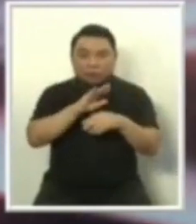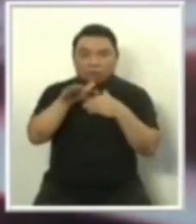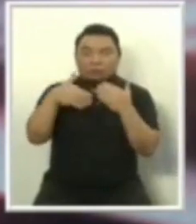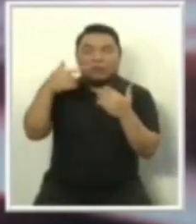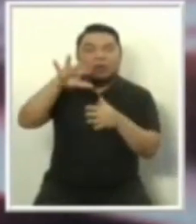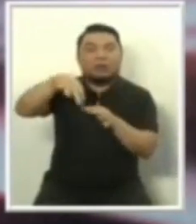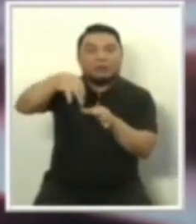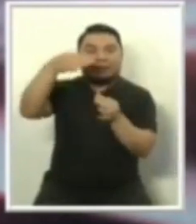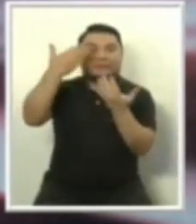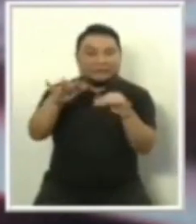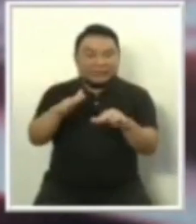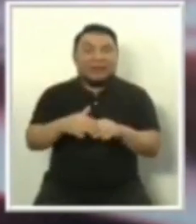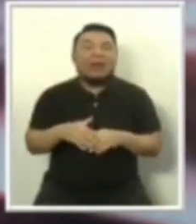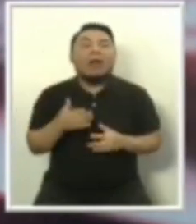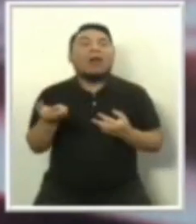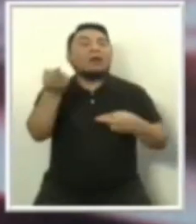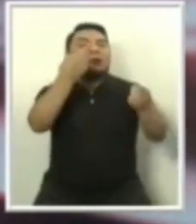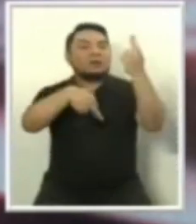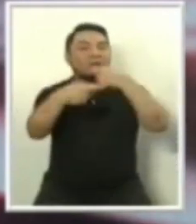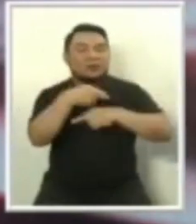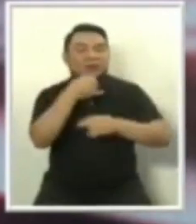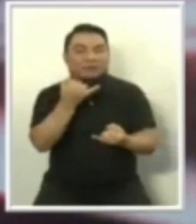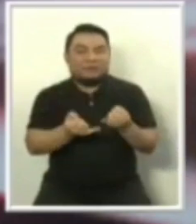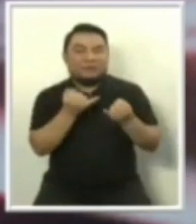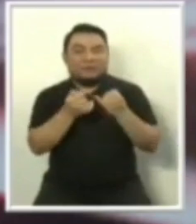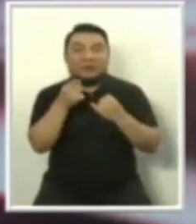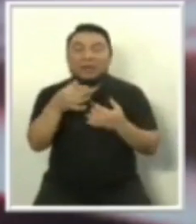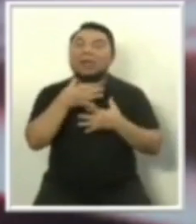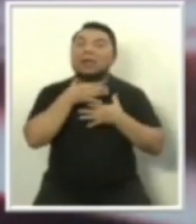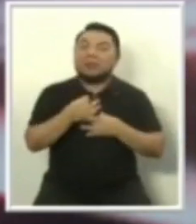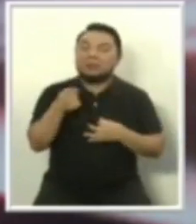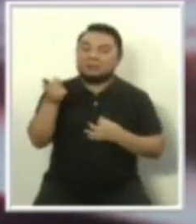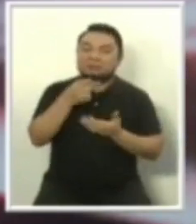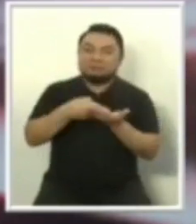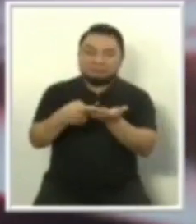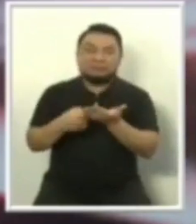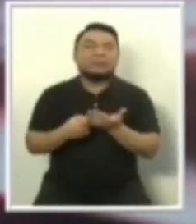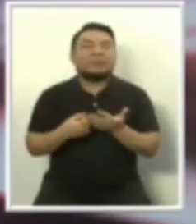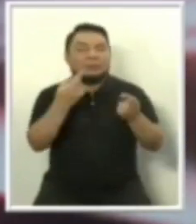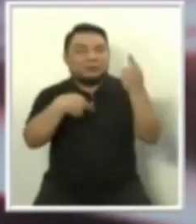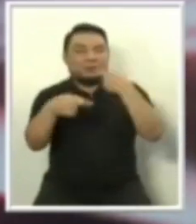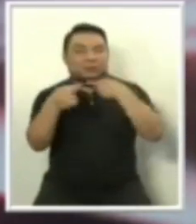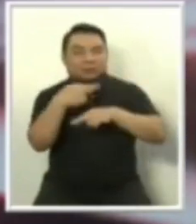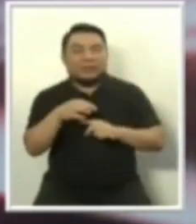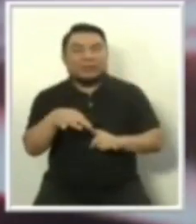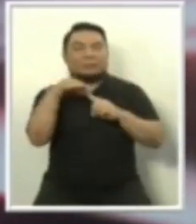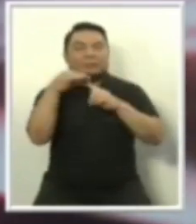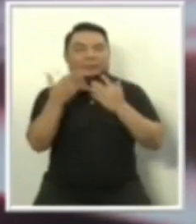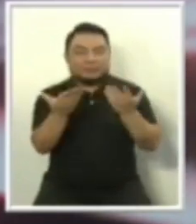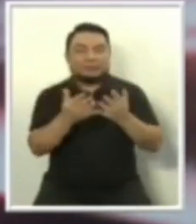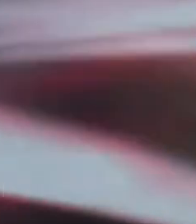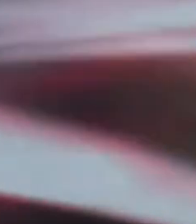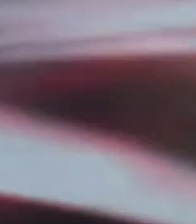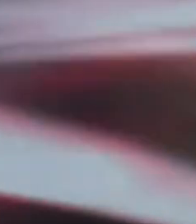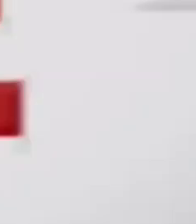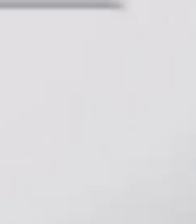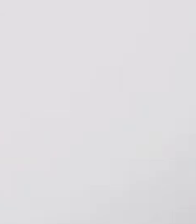sorteos y vamos a redondear lo que van a ser estas interesantes jornadas. Volvemos con esta edición extraordinaria de Caracara.